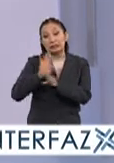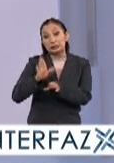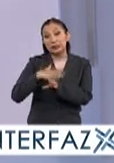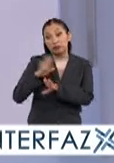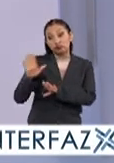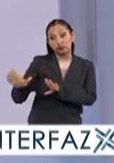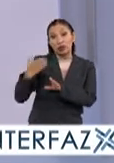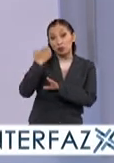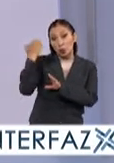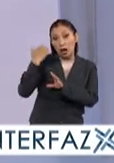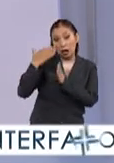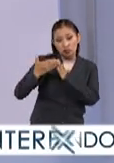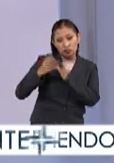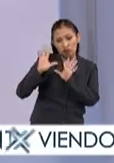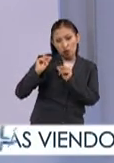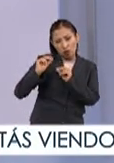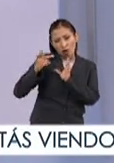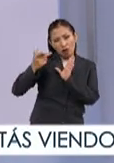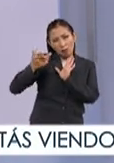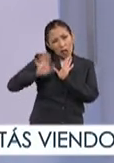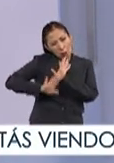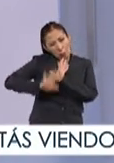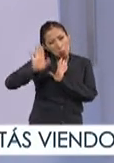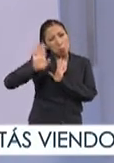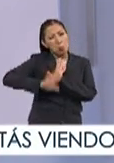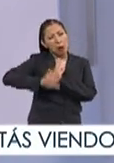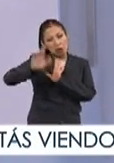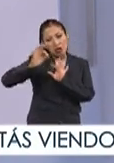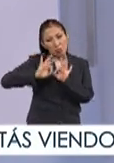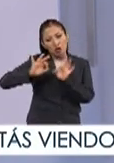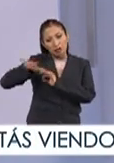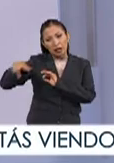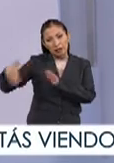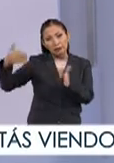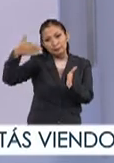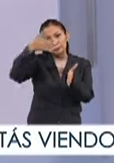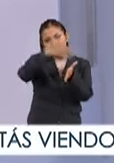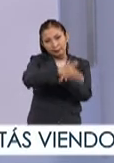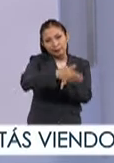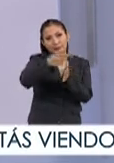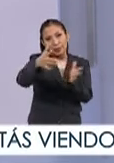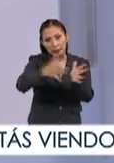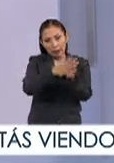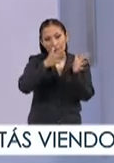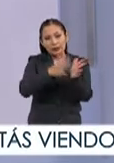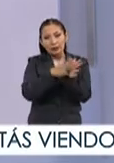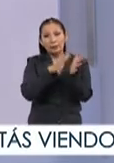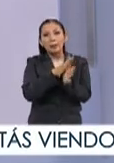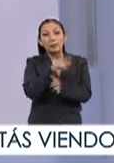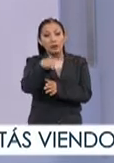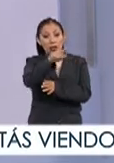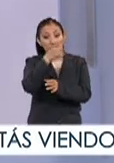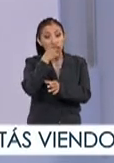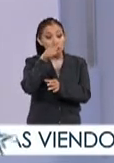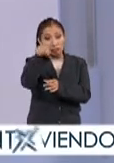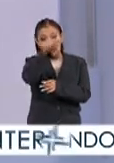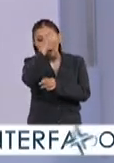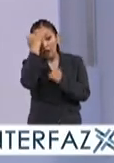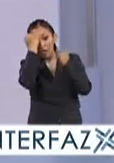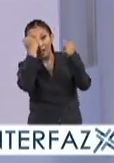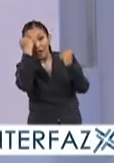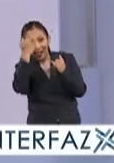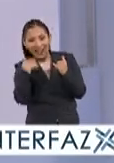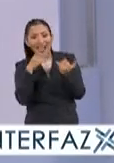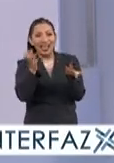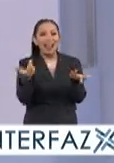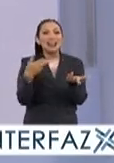no es propiamente una escuela naval pero también es importante que estén participando ya que hay que destacar que iniciaron